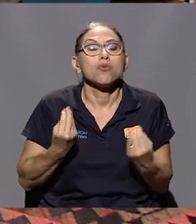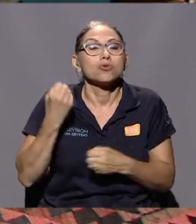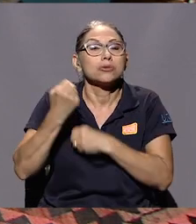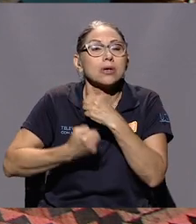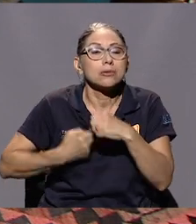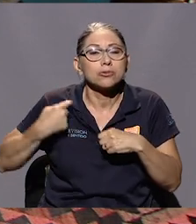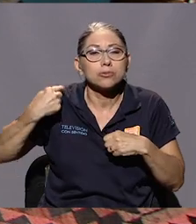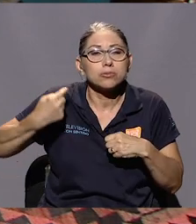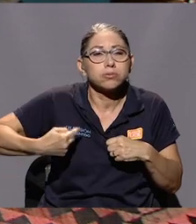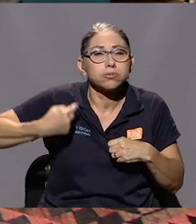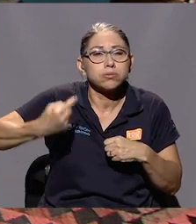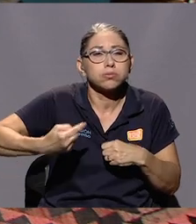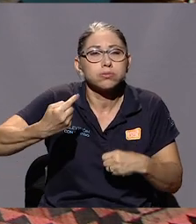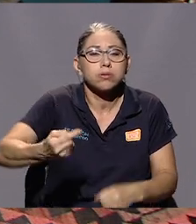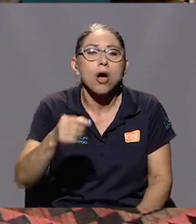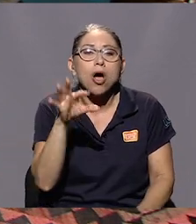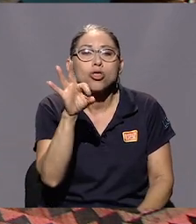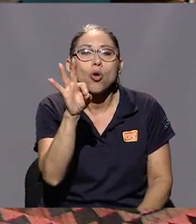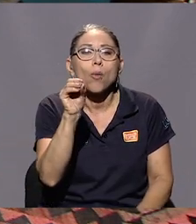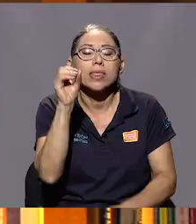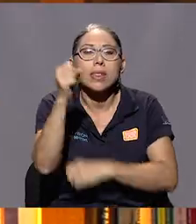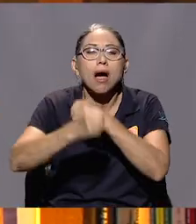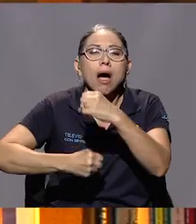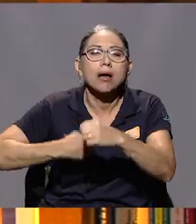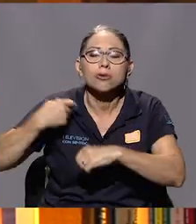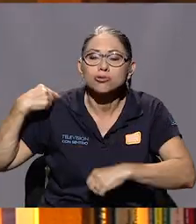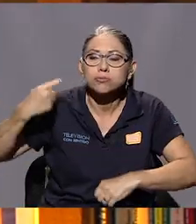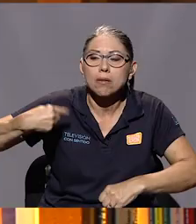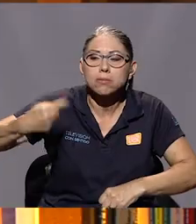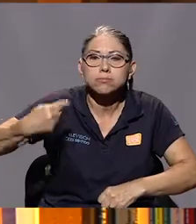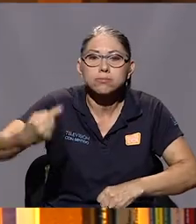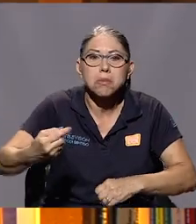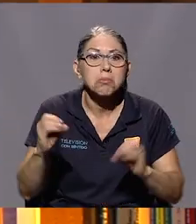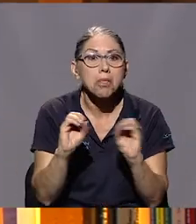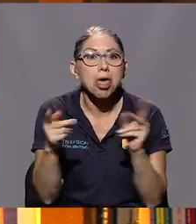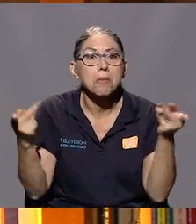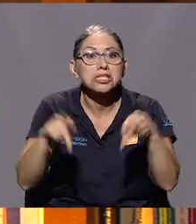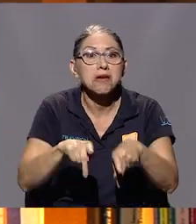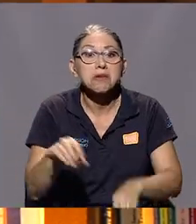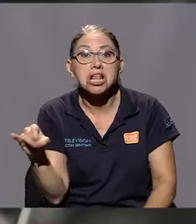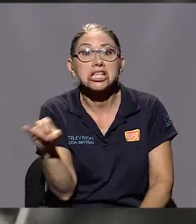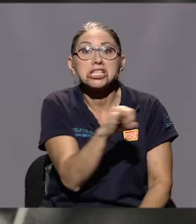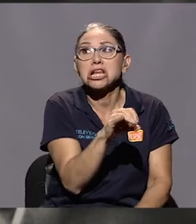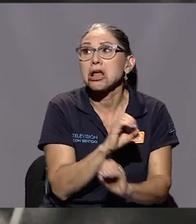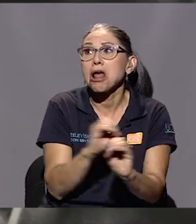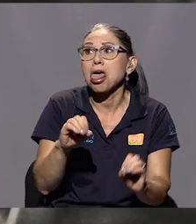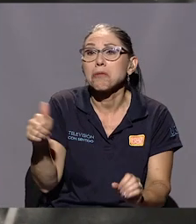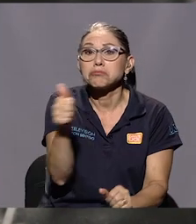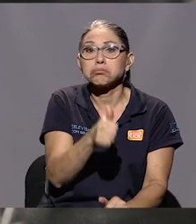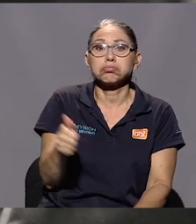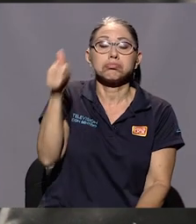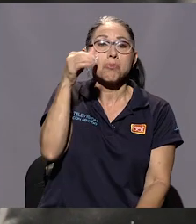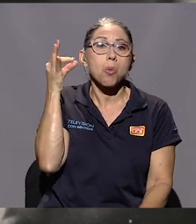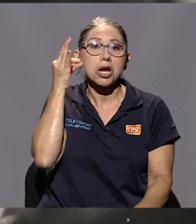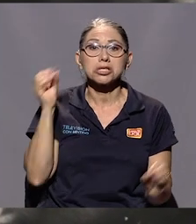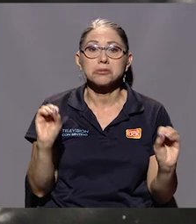cantidad de décadas, nueve décadas y no pasaba nada y la izquierda no llevaba a mujeres, mira, y mira.